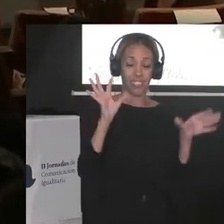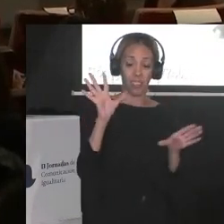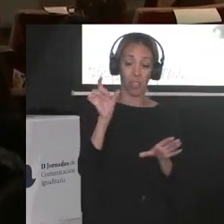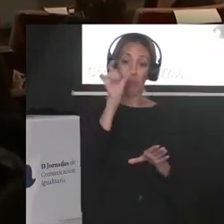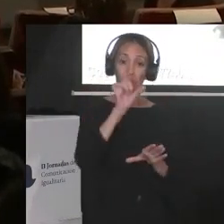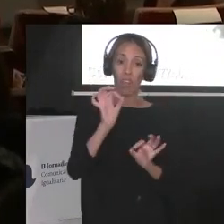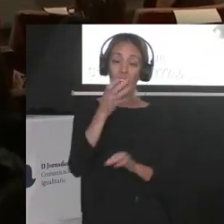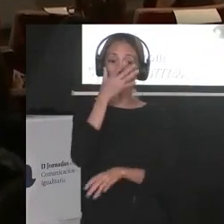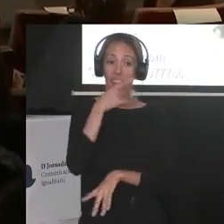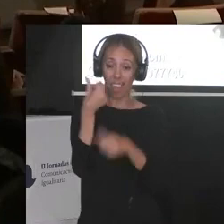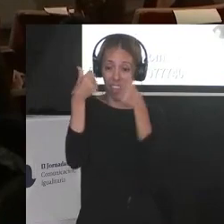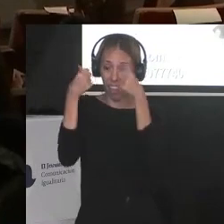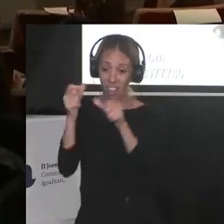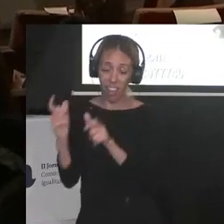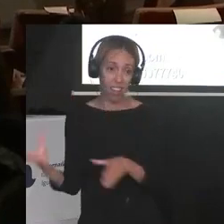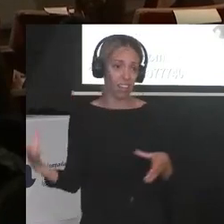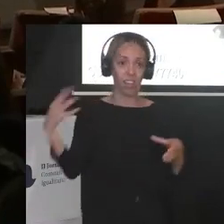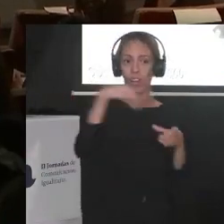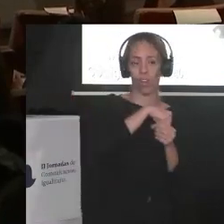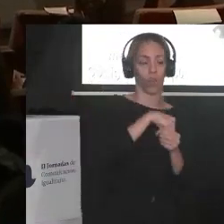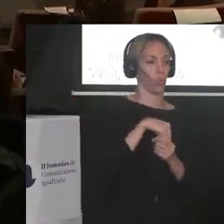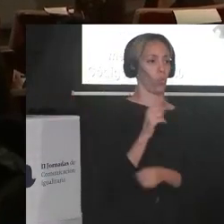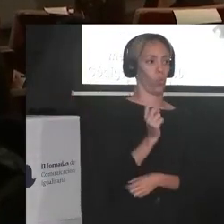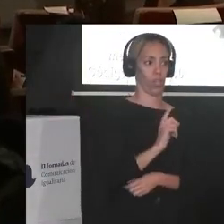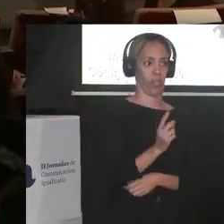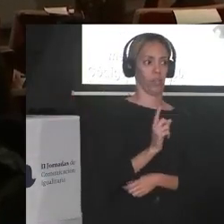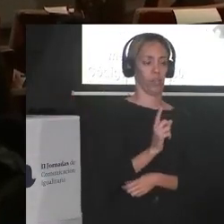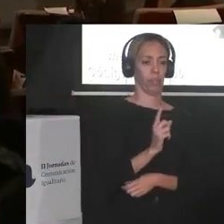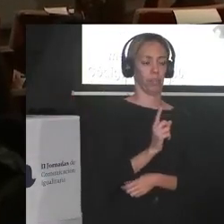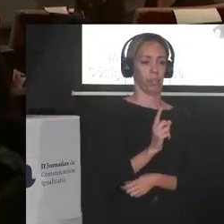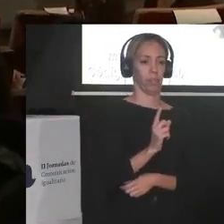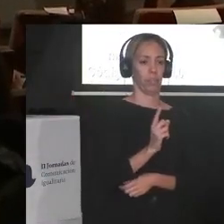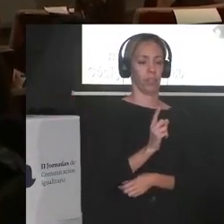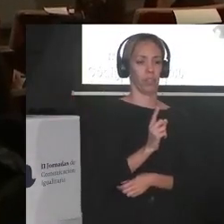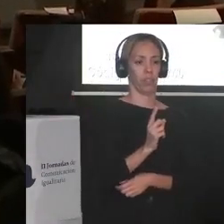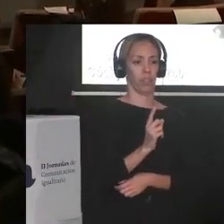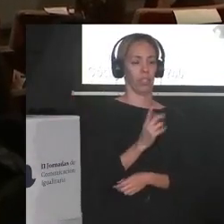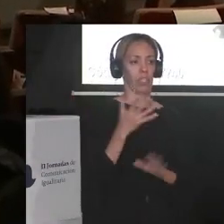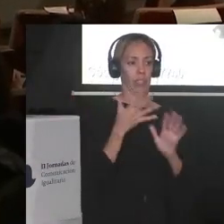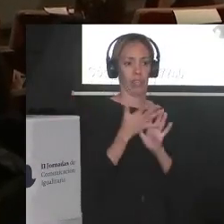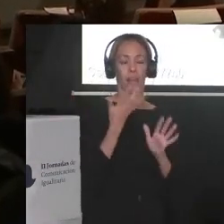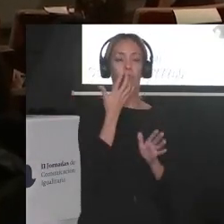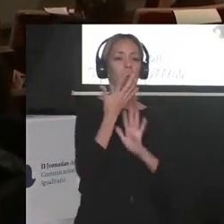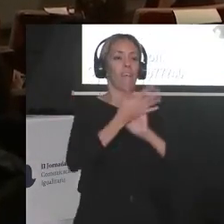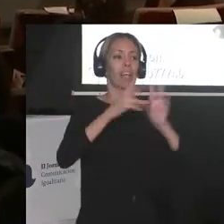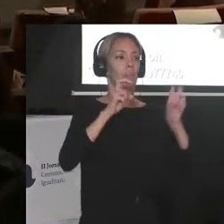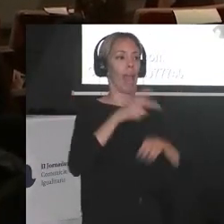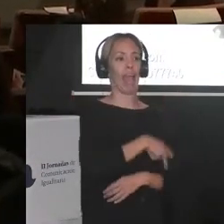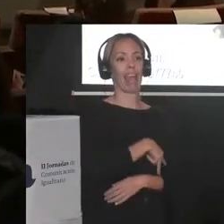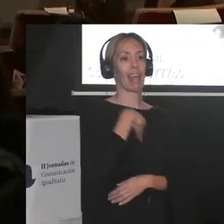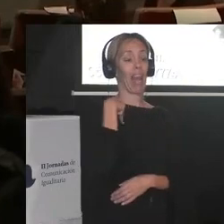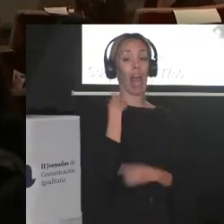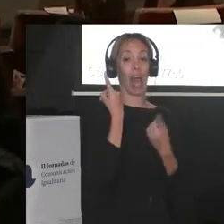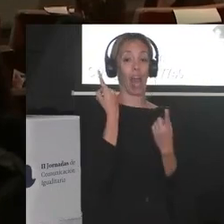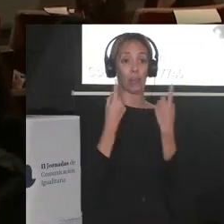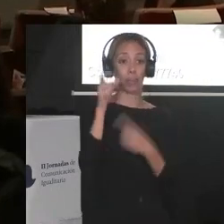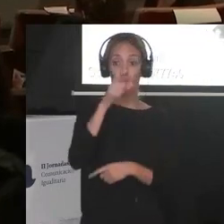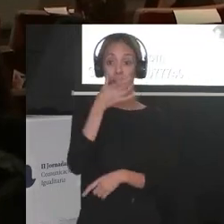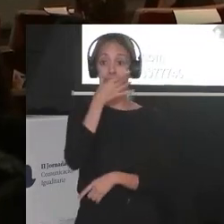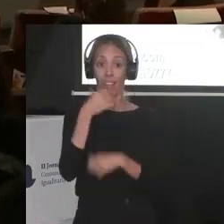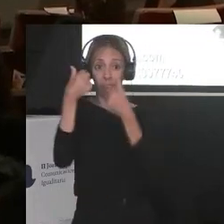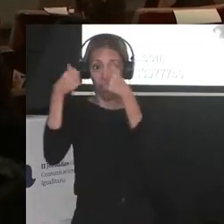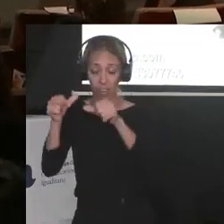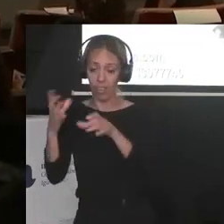racializadas quiero decir para hablar de temas generales estás siempre